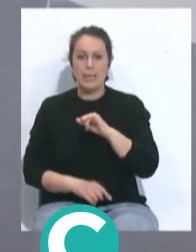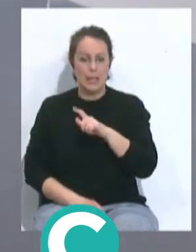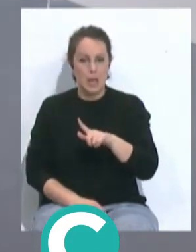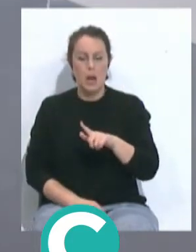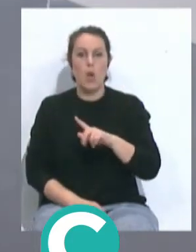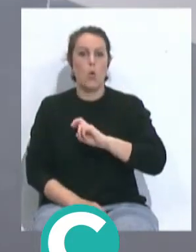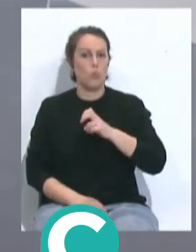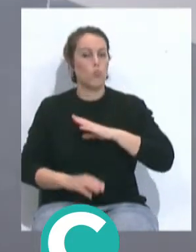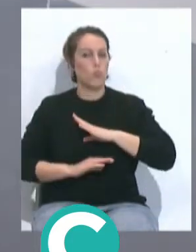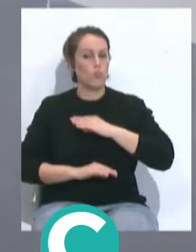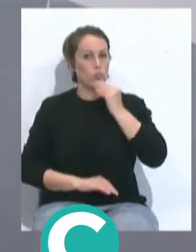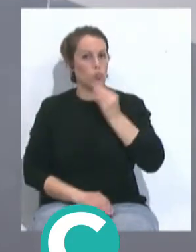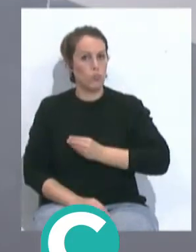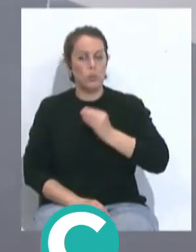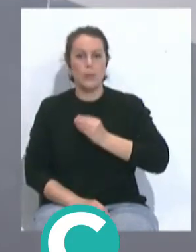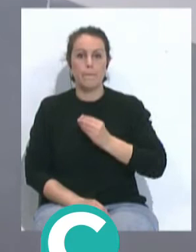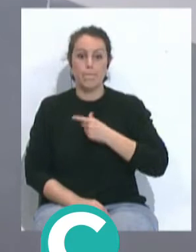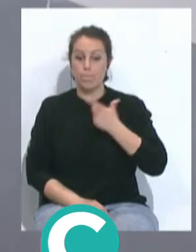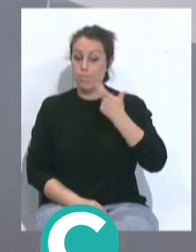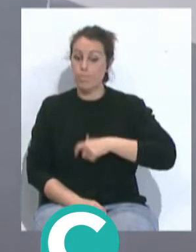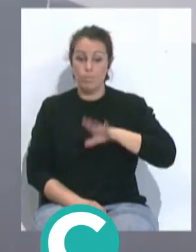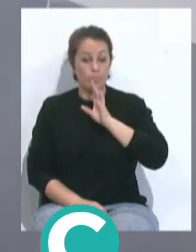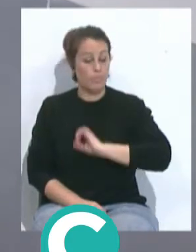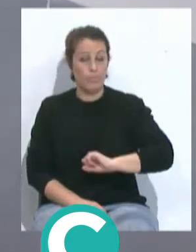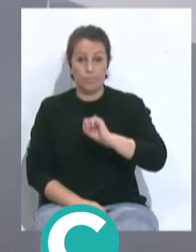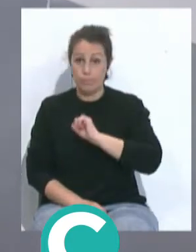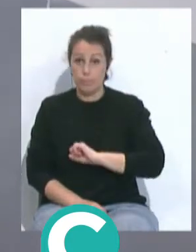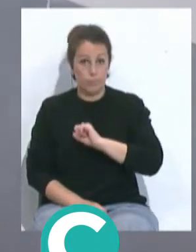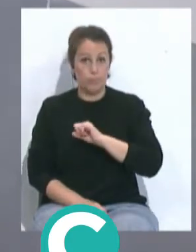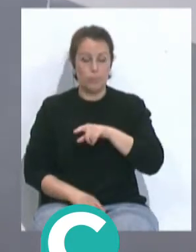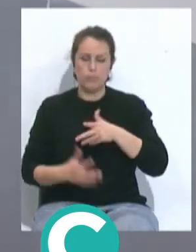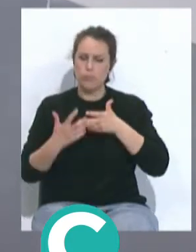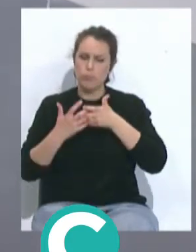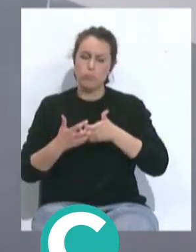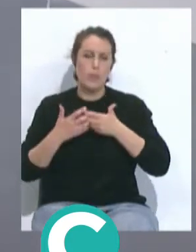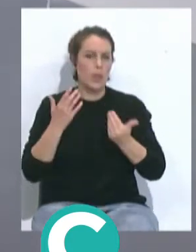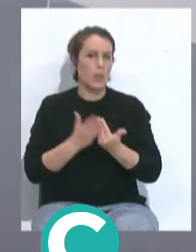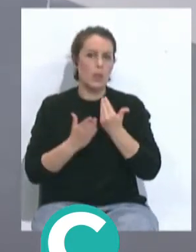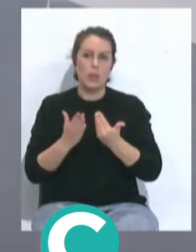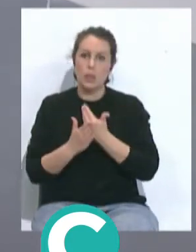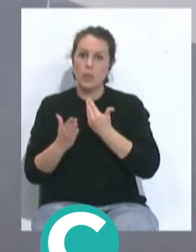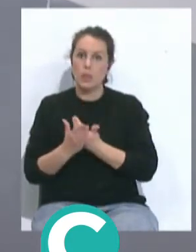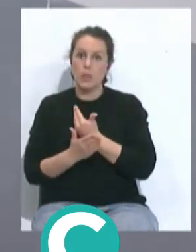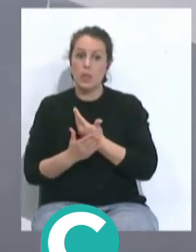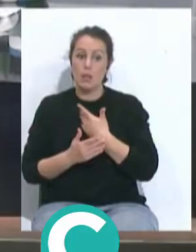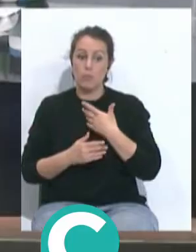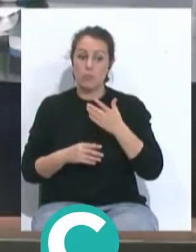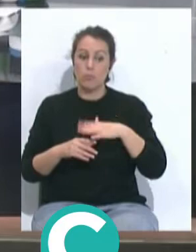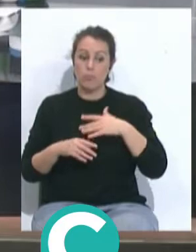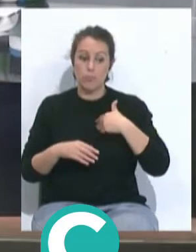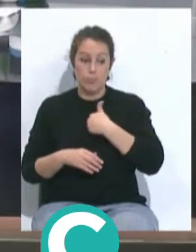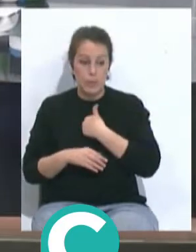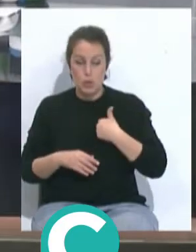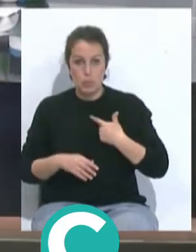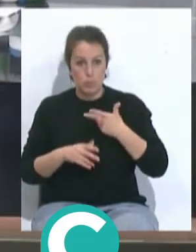también, otro gran portero y excelentísima persona. Que está ahí luchando día a día, pero en un papel noble, en un